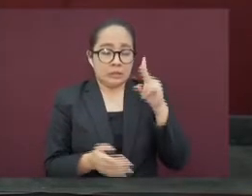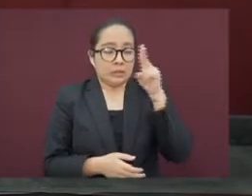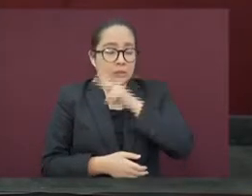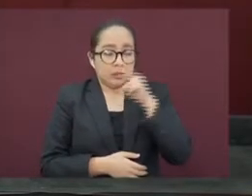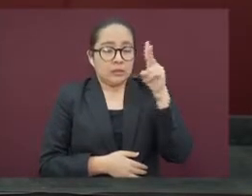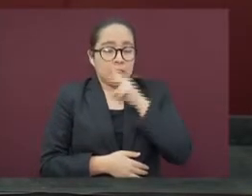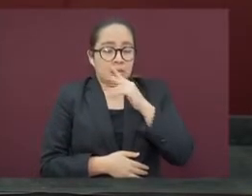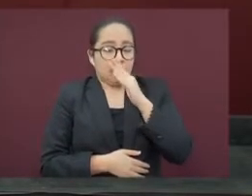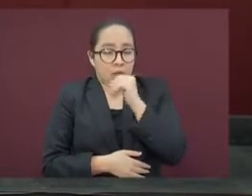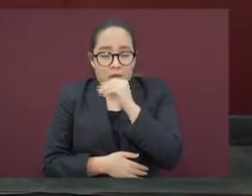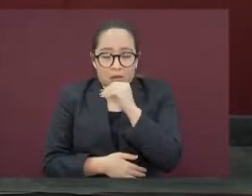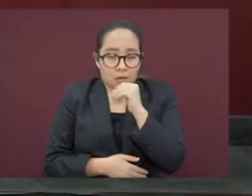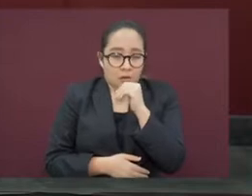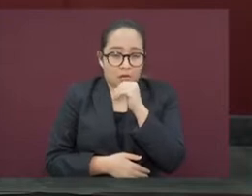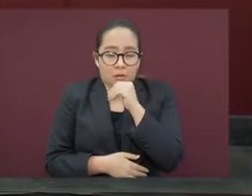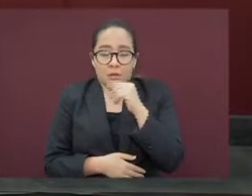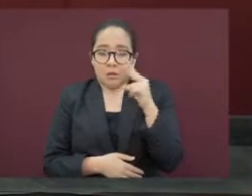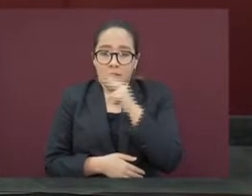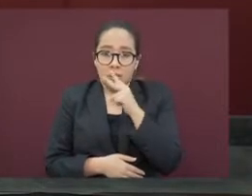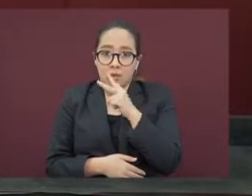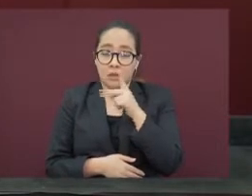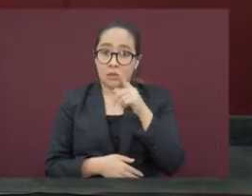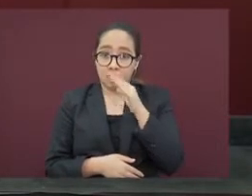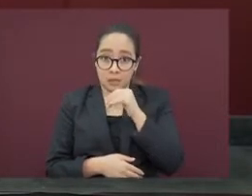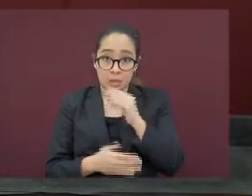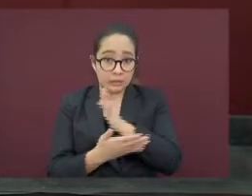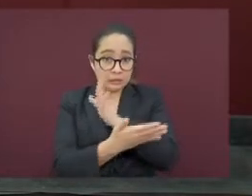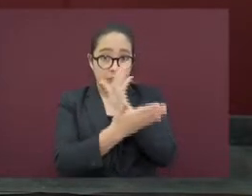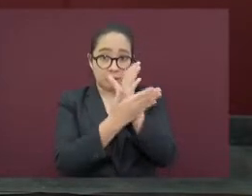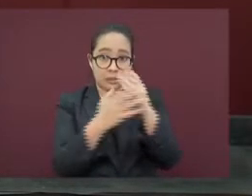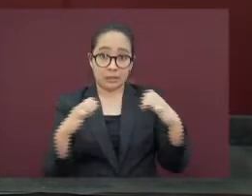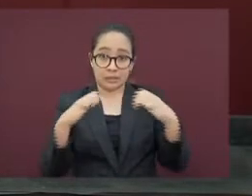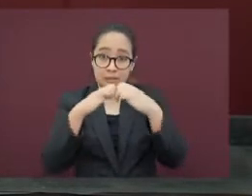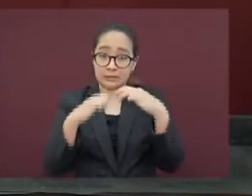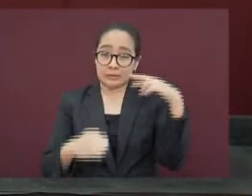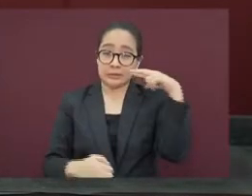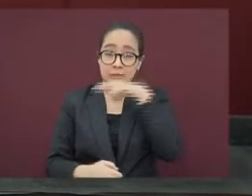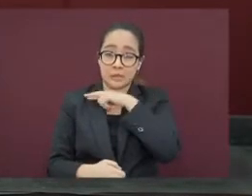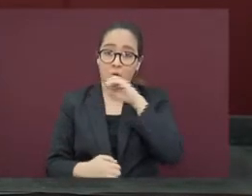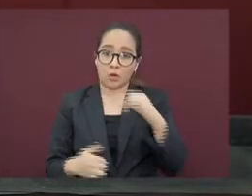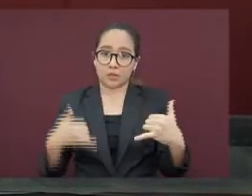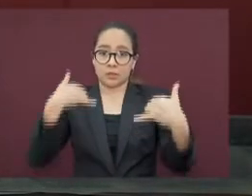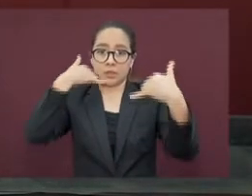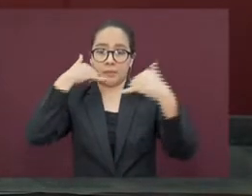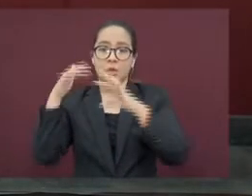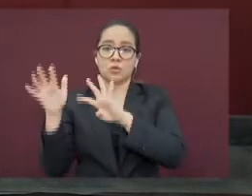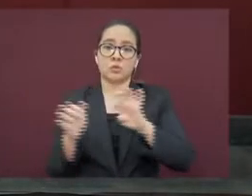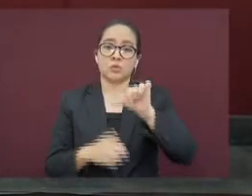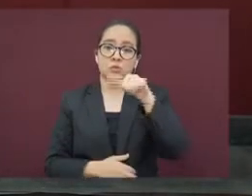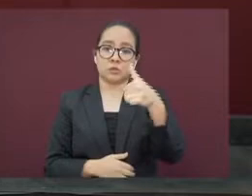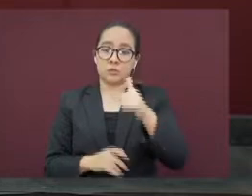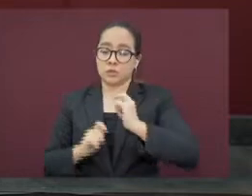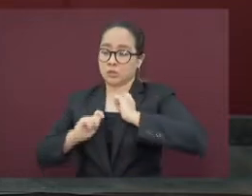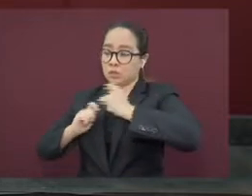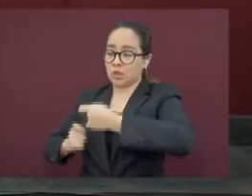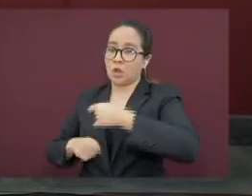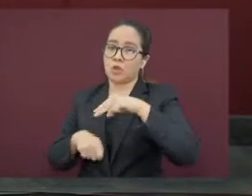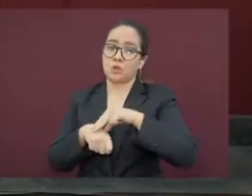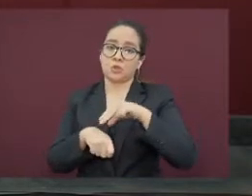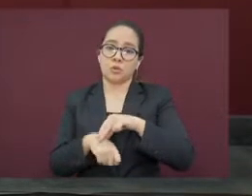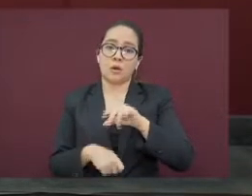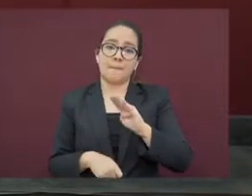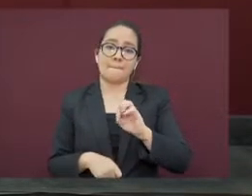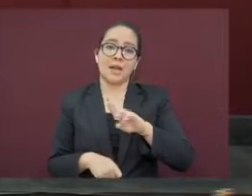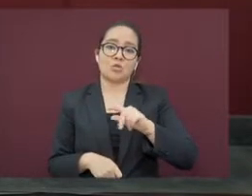aire o dificultad para respirar. Ve lo antes posible a urgencias. O llama al 911. Paso el turno al doctor Bartolo